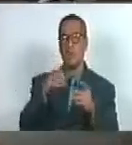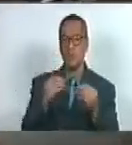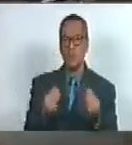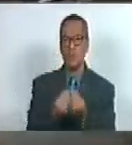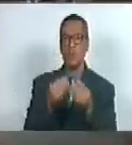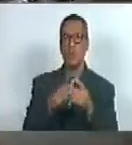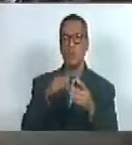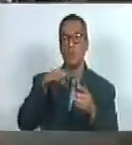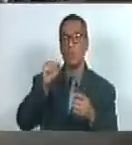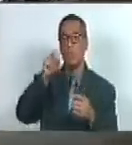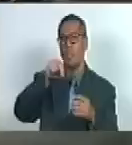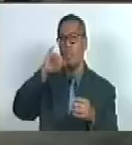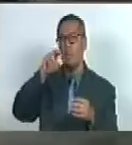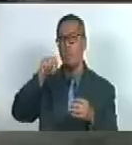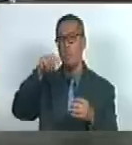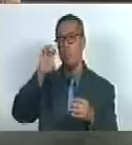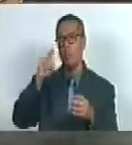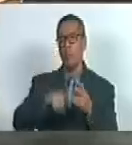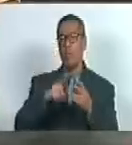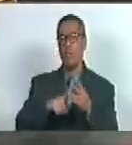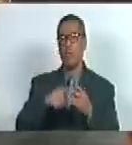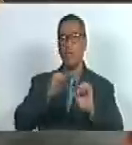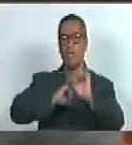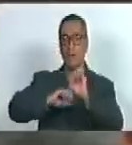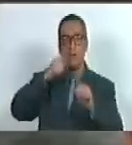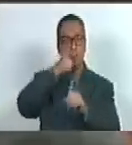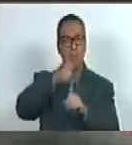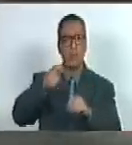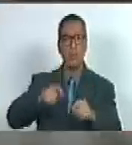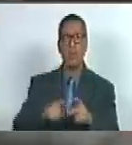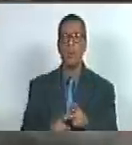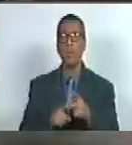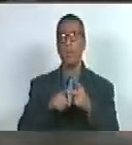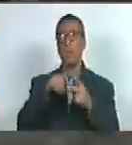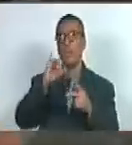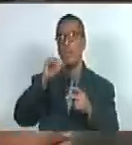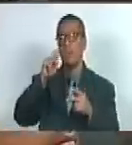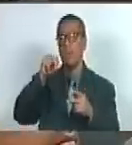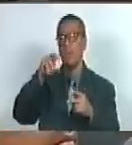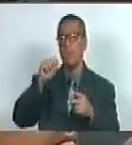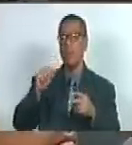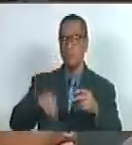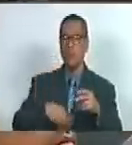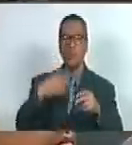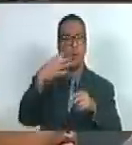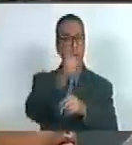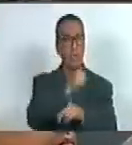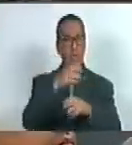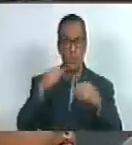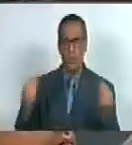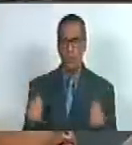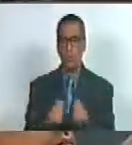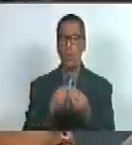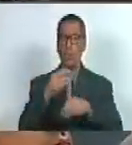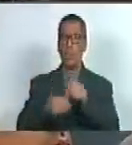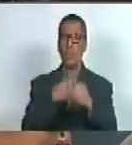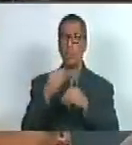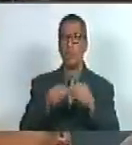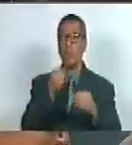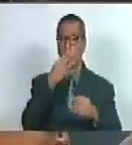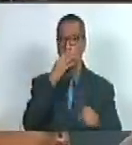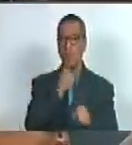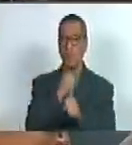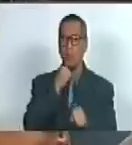cancillería con la defensoría del pueblo el IDECNA y logramos en conjunto hacer un gran